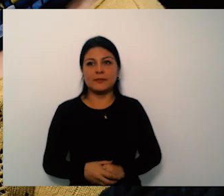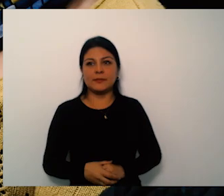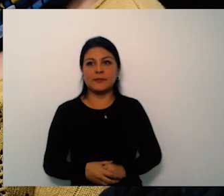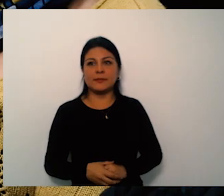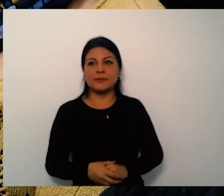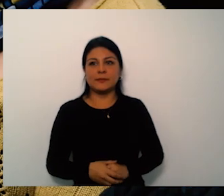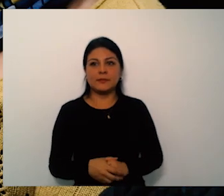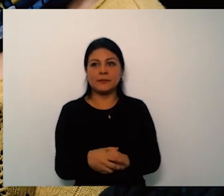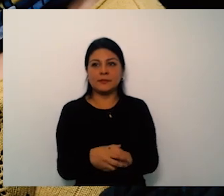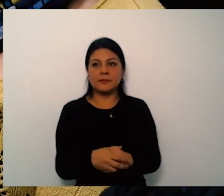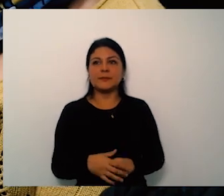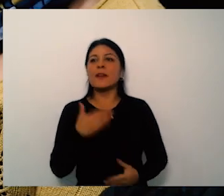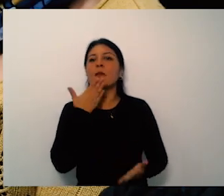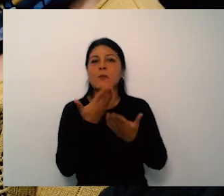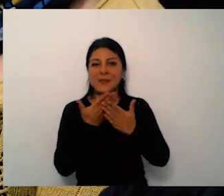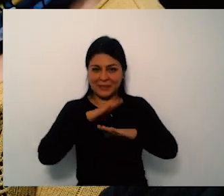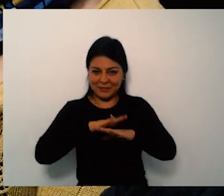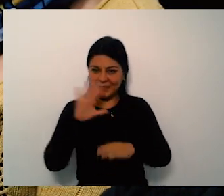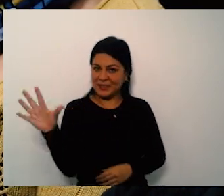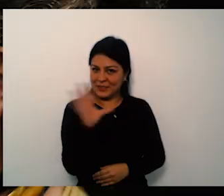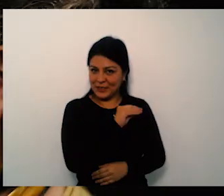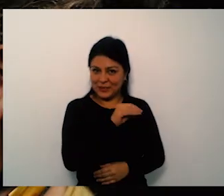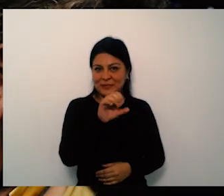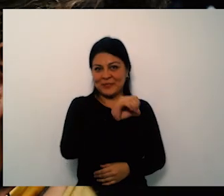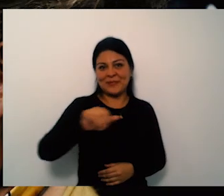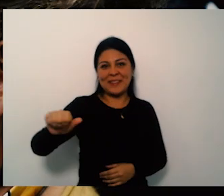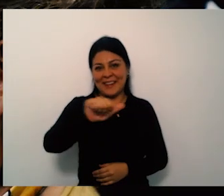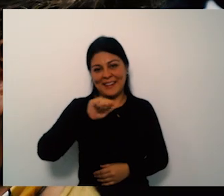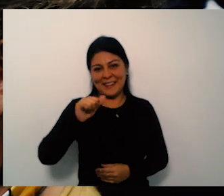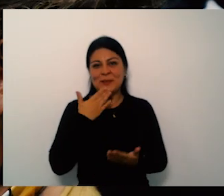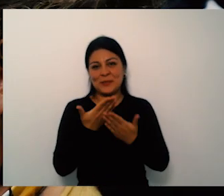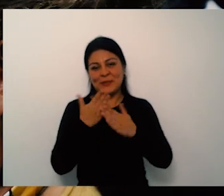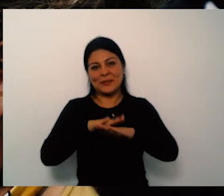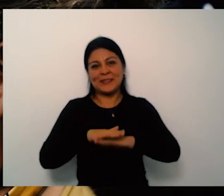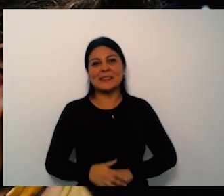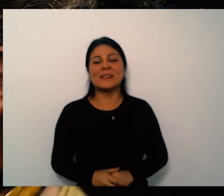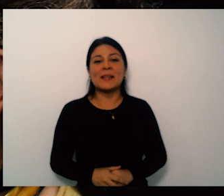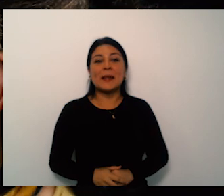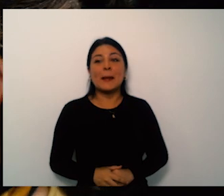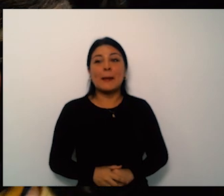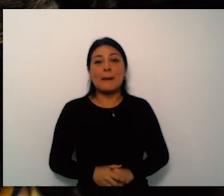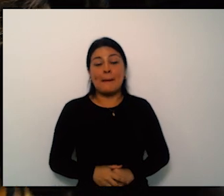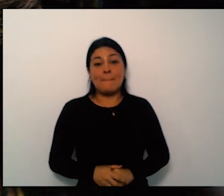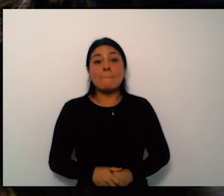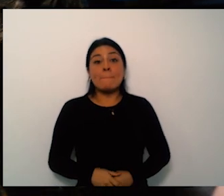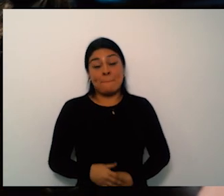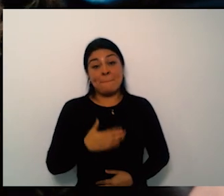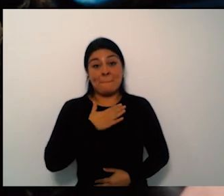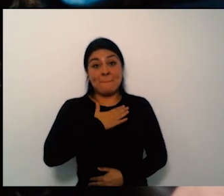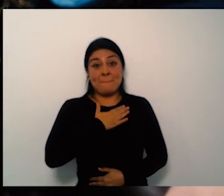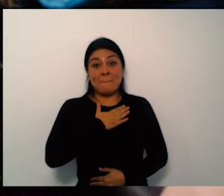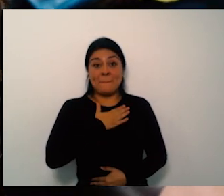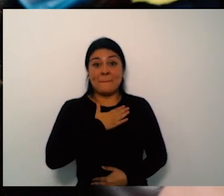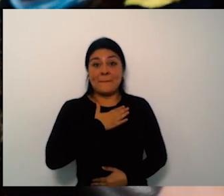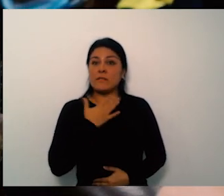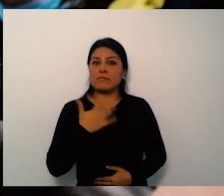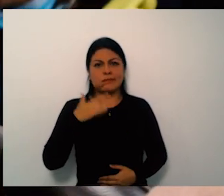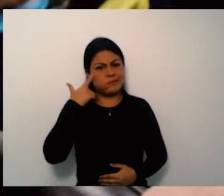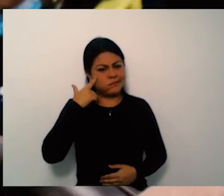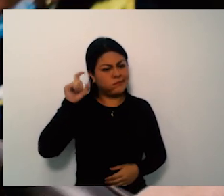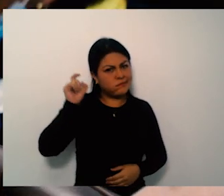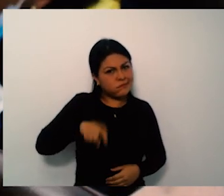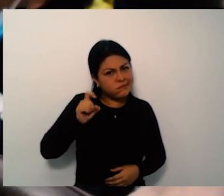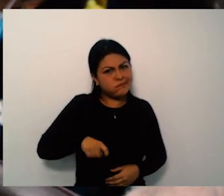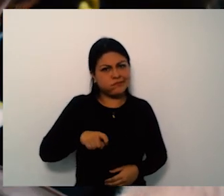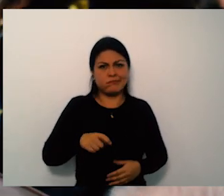esto podría uno pensarlo de acuerdo con la contratación que tengamos con